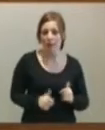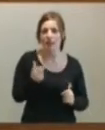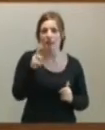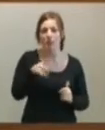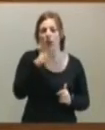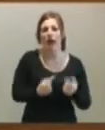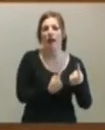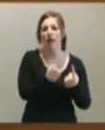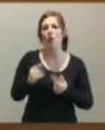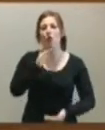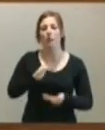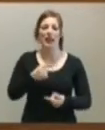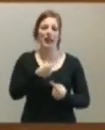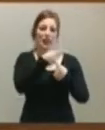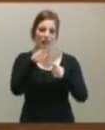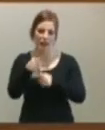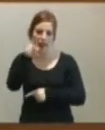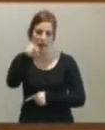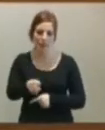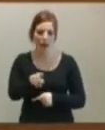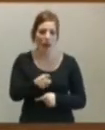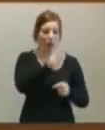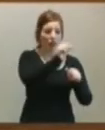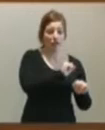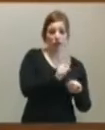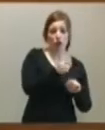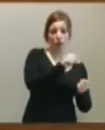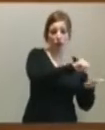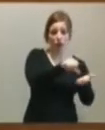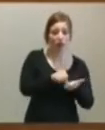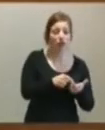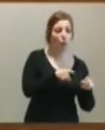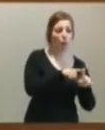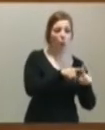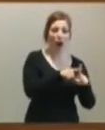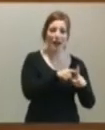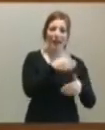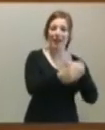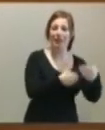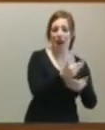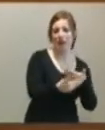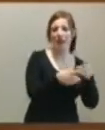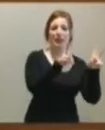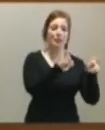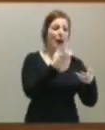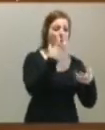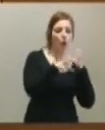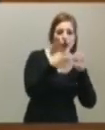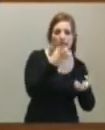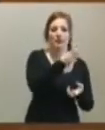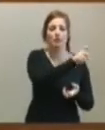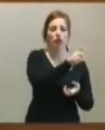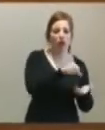competencias distintas. Y el defensor del pueblo se dedica a tramitar las quejas, reclamaciones, sugerencias e iniciativas de los